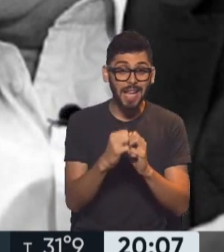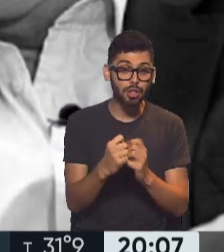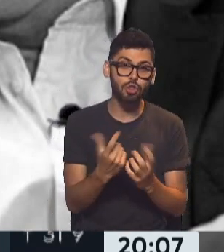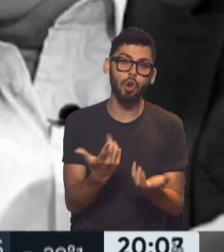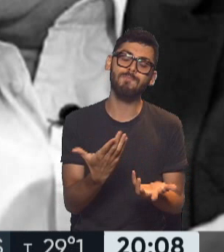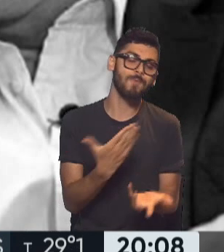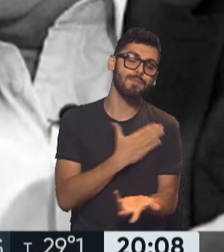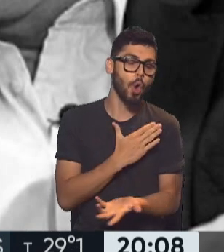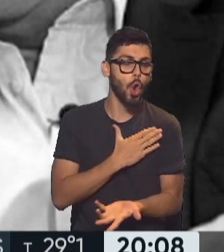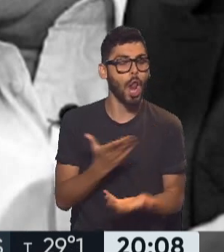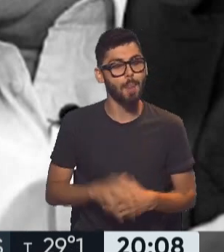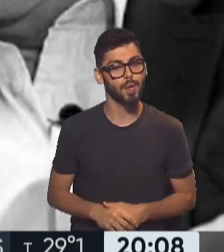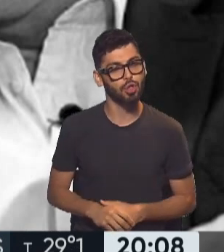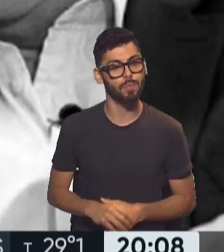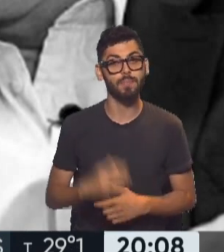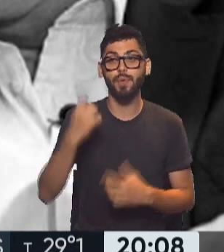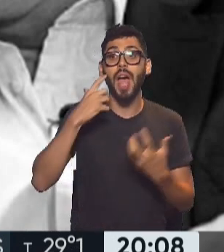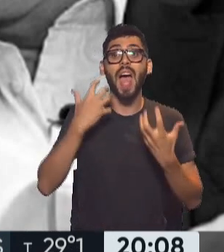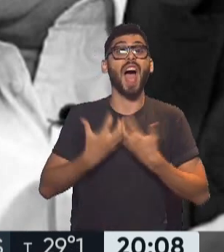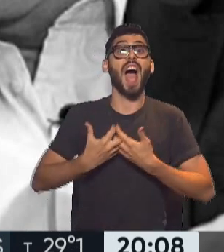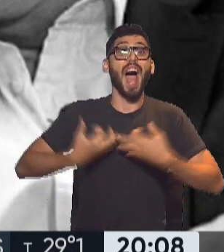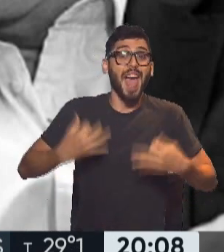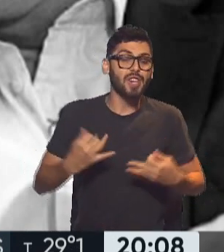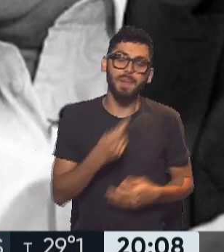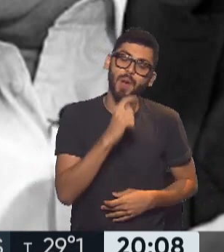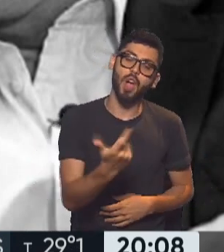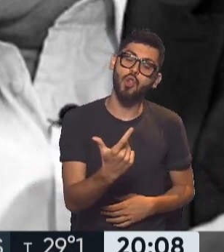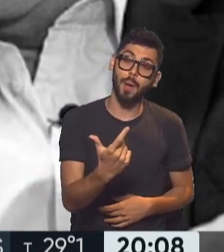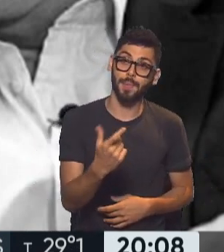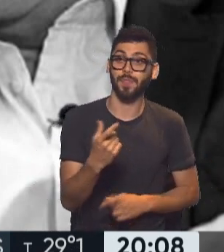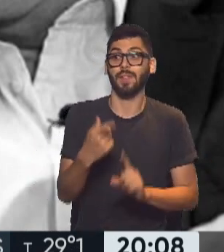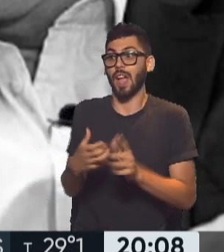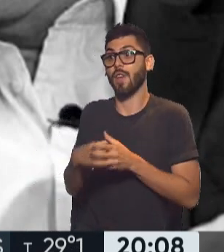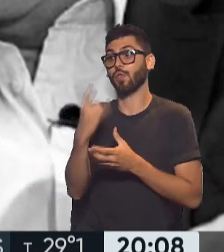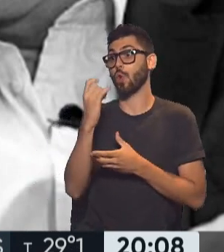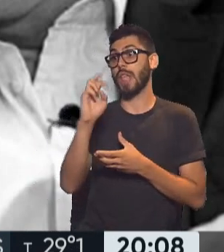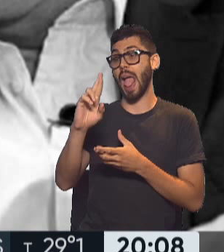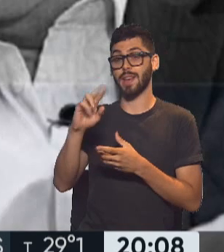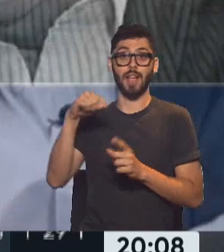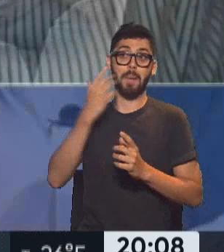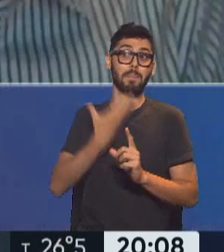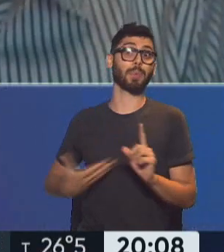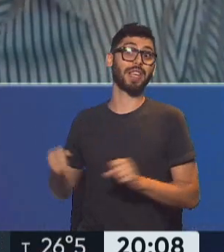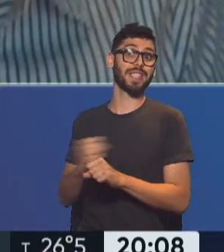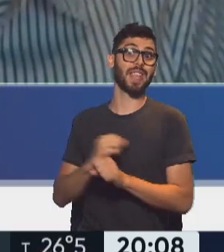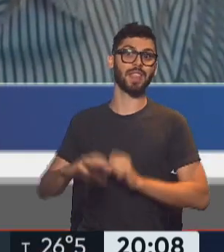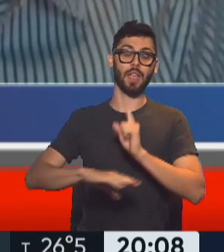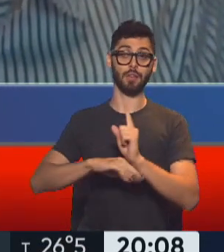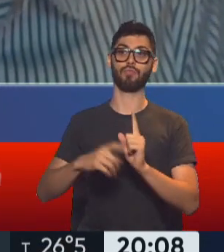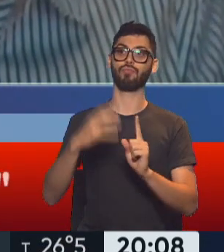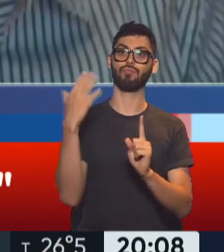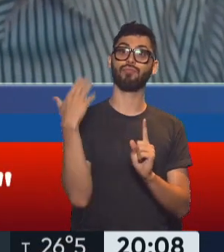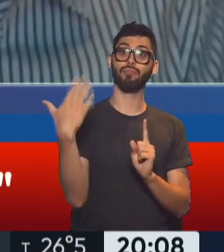no se impuso la racionalidad. Lógicamente, ahora ya consagrado presidente de la UCR, tiene un poquito más de espacio para